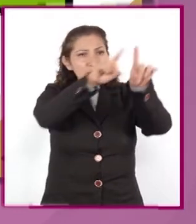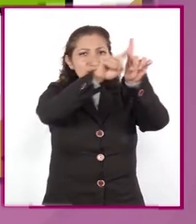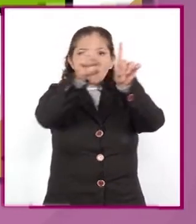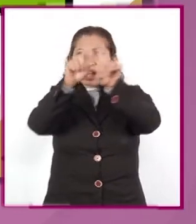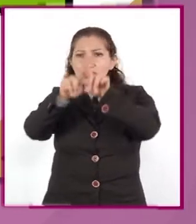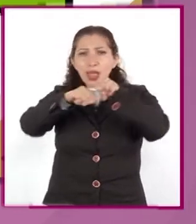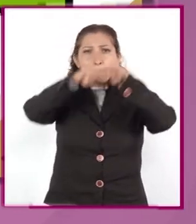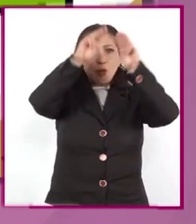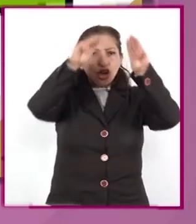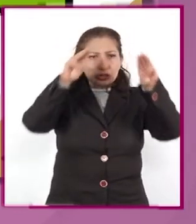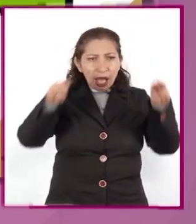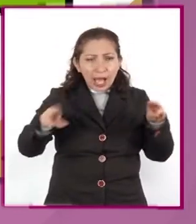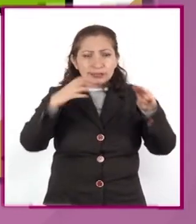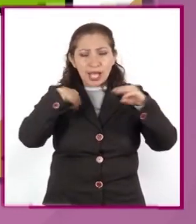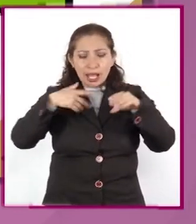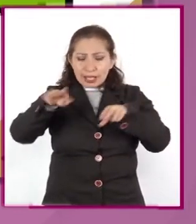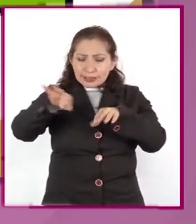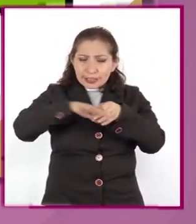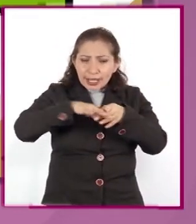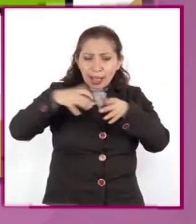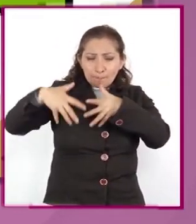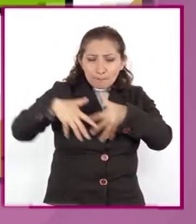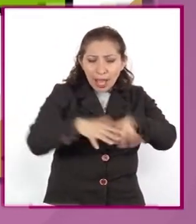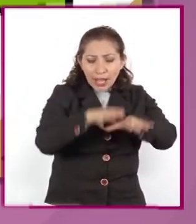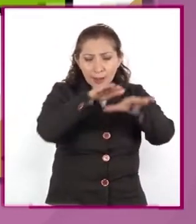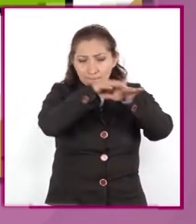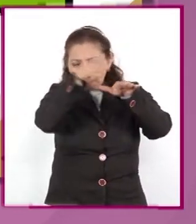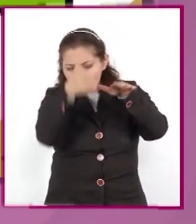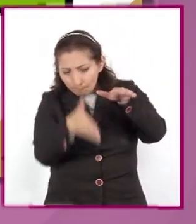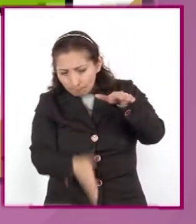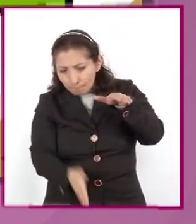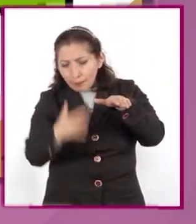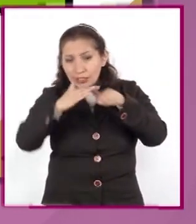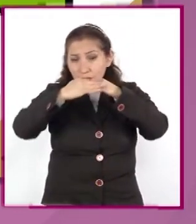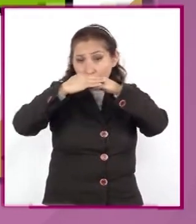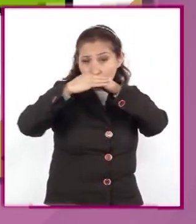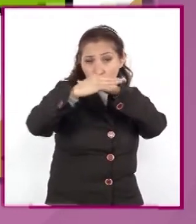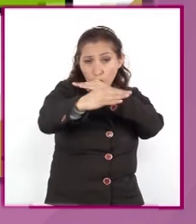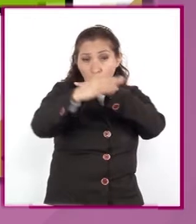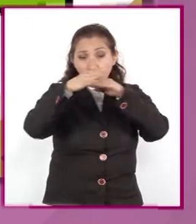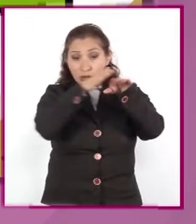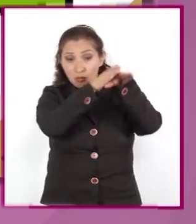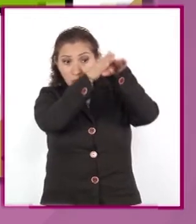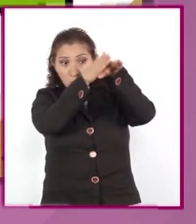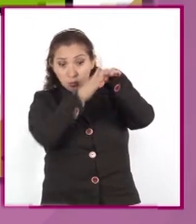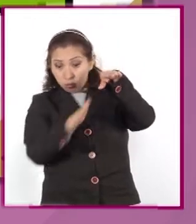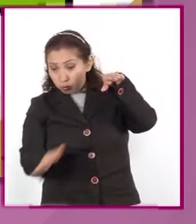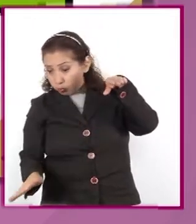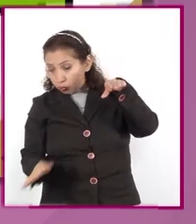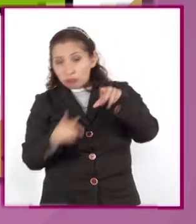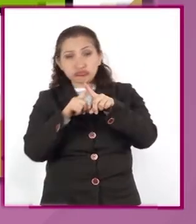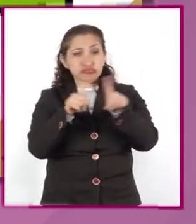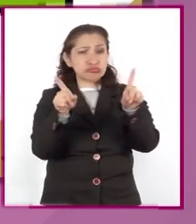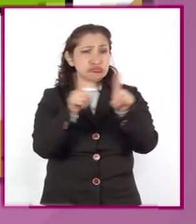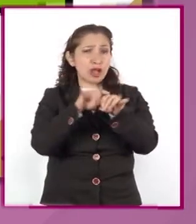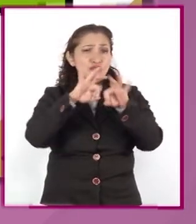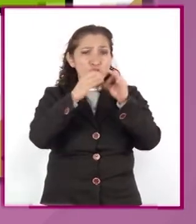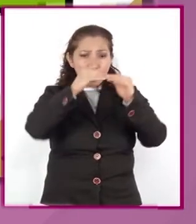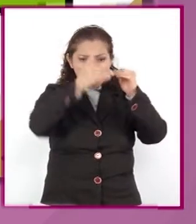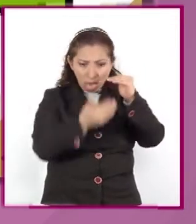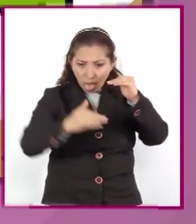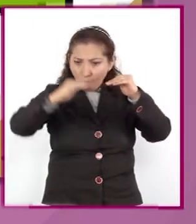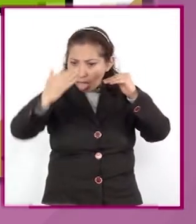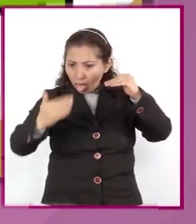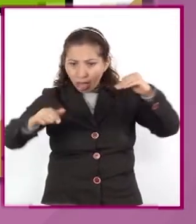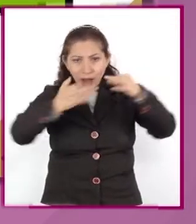montañosos, costeros, mesetas, llanuras, depresiones, entre otros y más. La